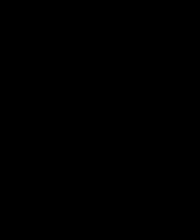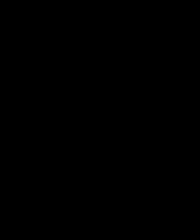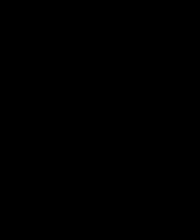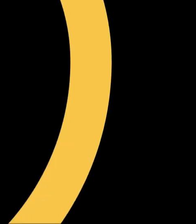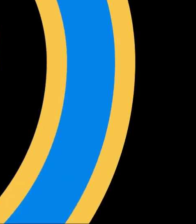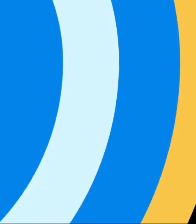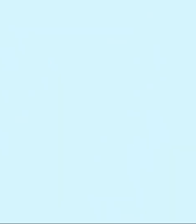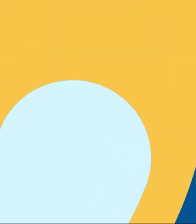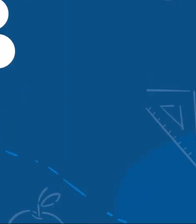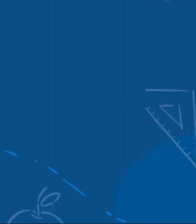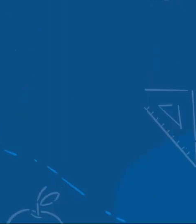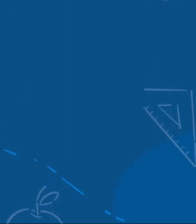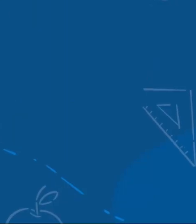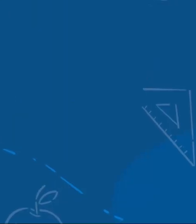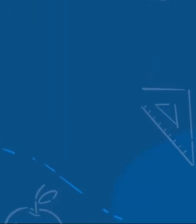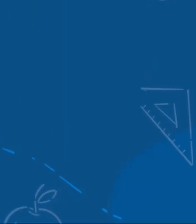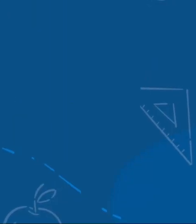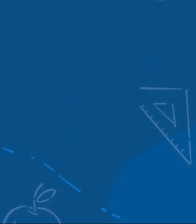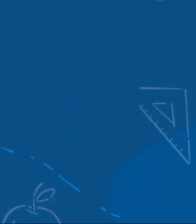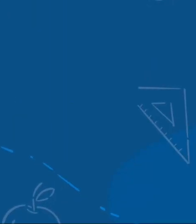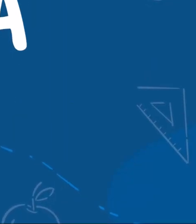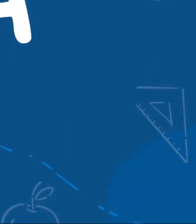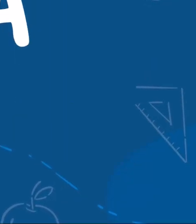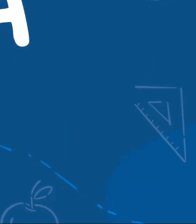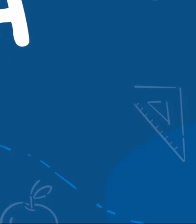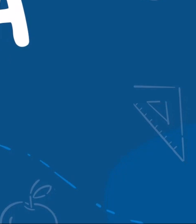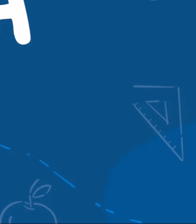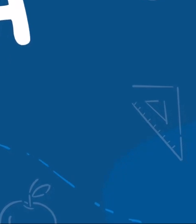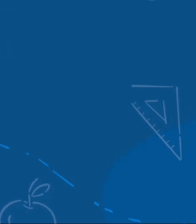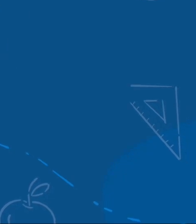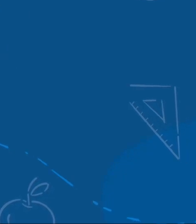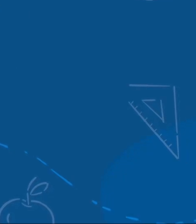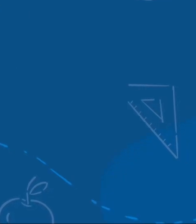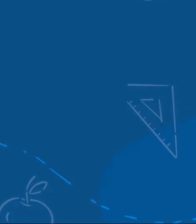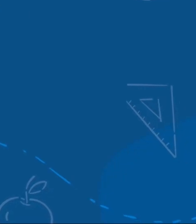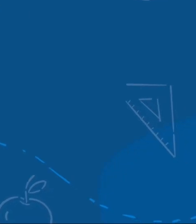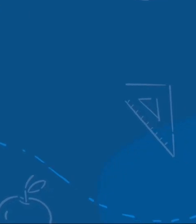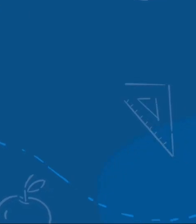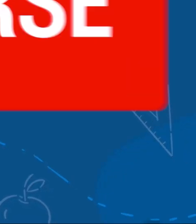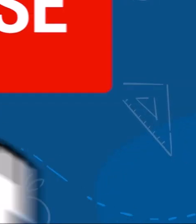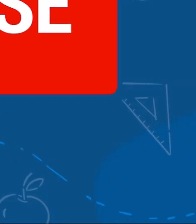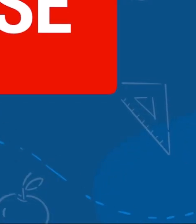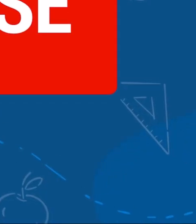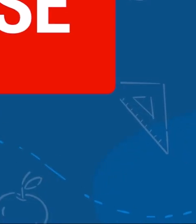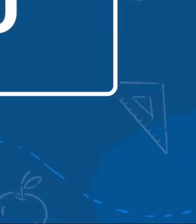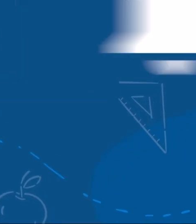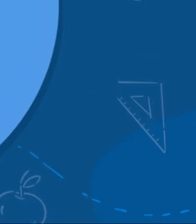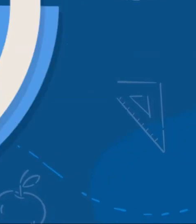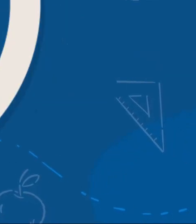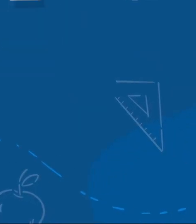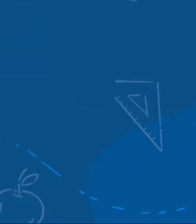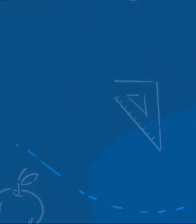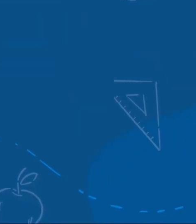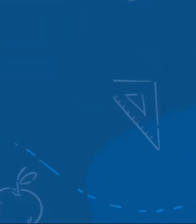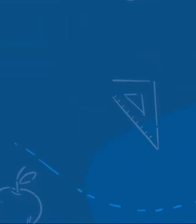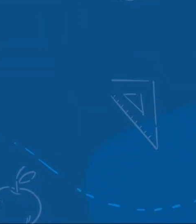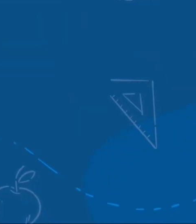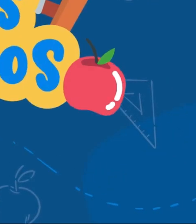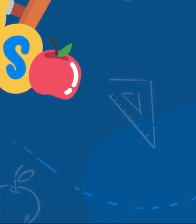busquen soluciones. Espero que este video te ayude un poco. Si conoces a alguien que le pueda ayudar a este video, comparte, dale like y suscríbete. Saludos.